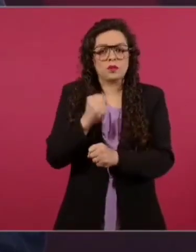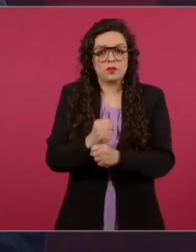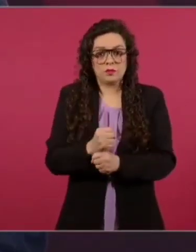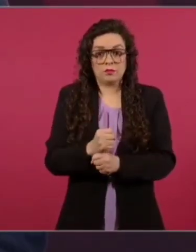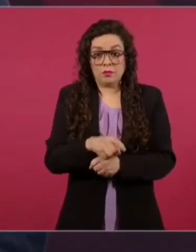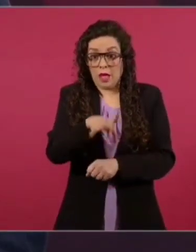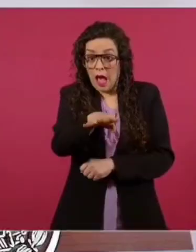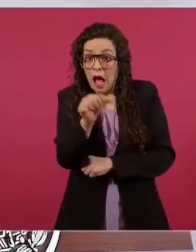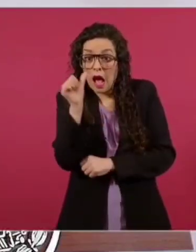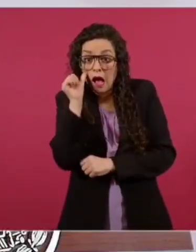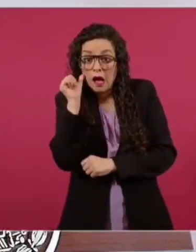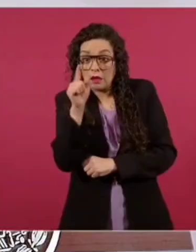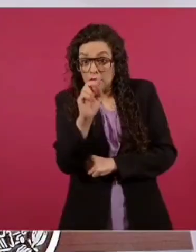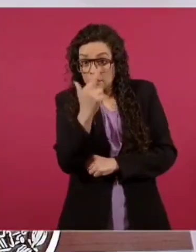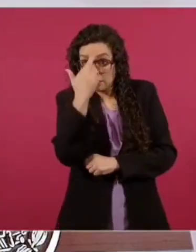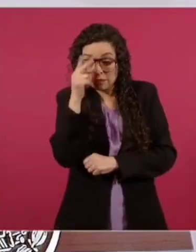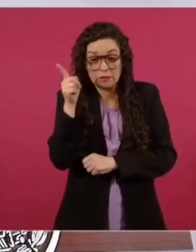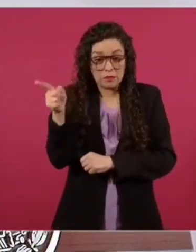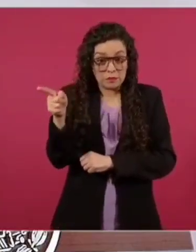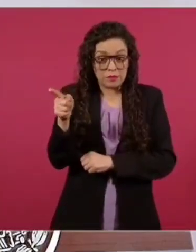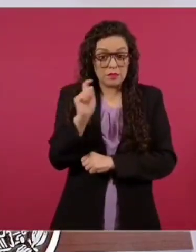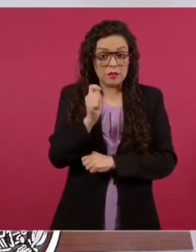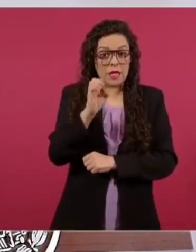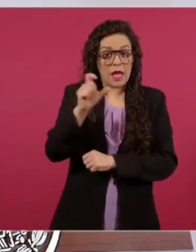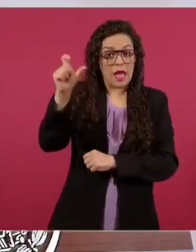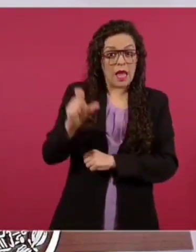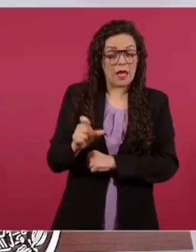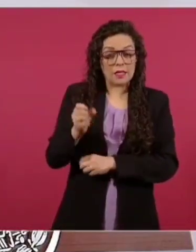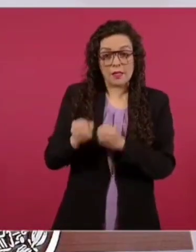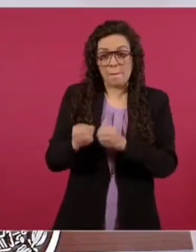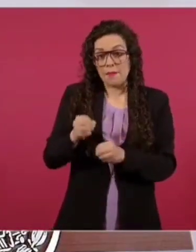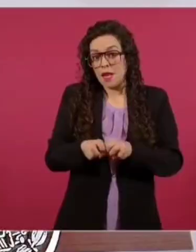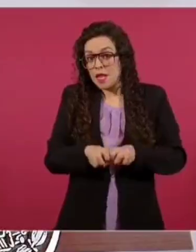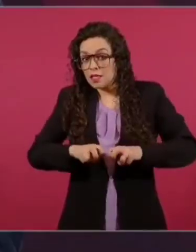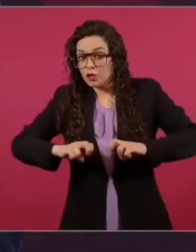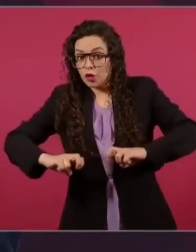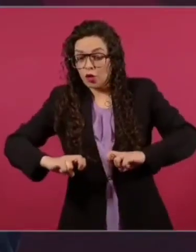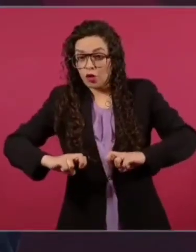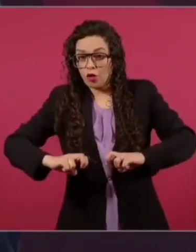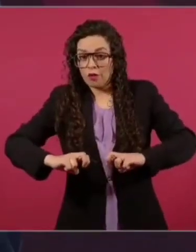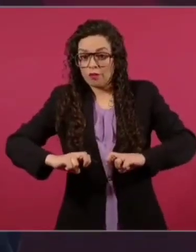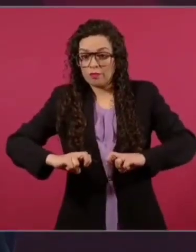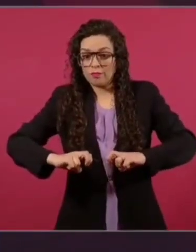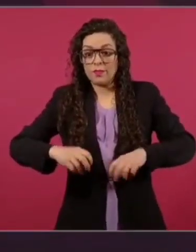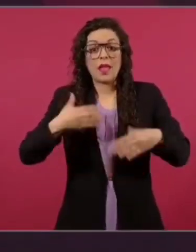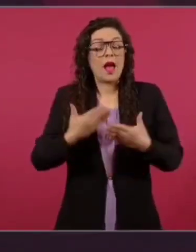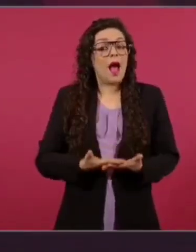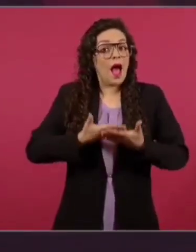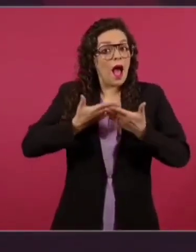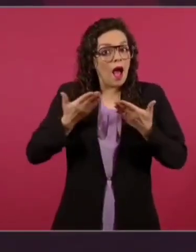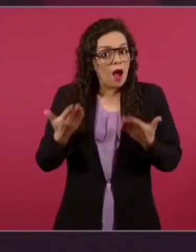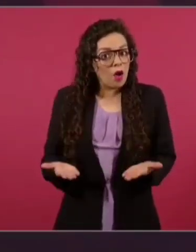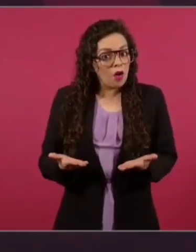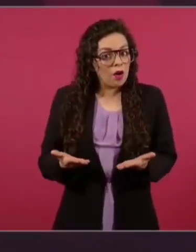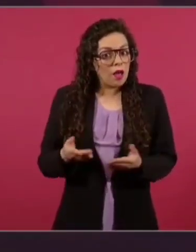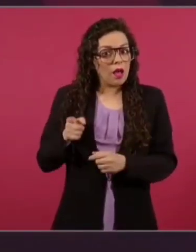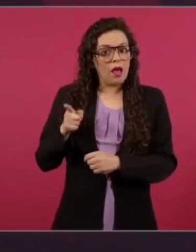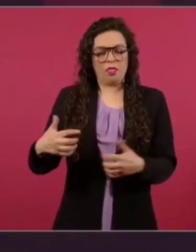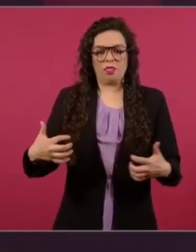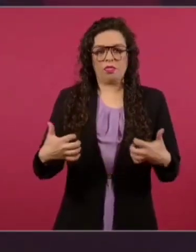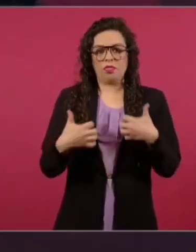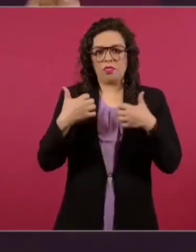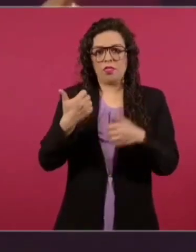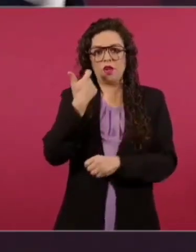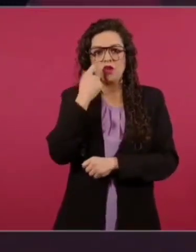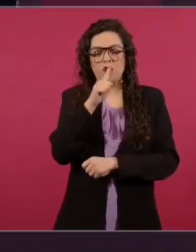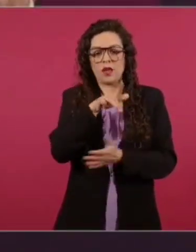exministro que ahora está en contra de la reforma al Poder Judicial.